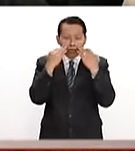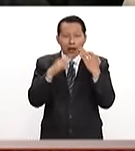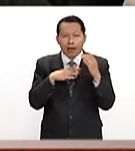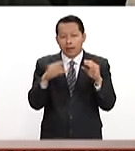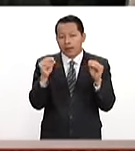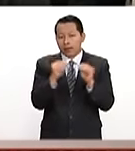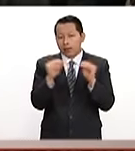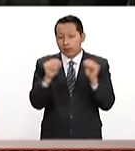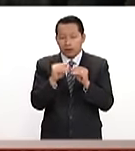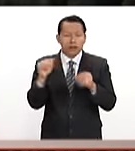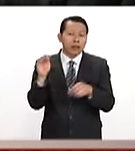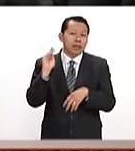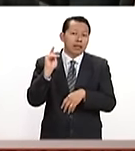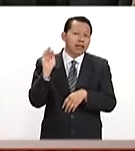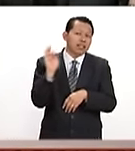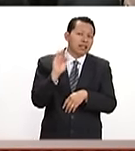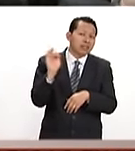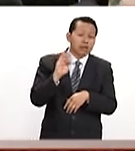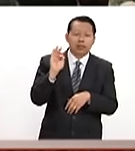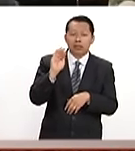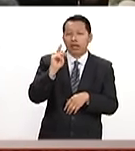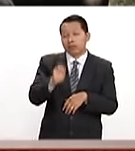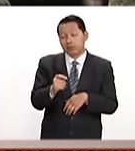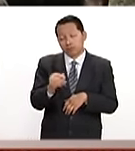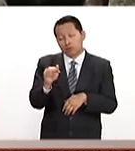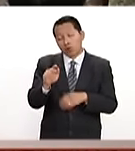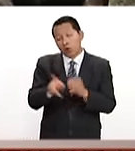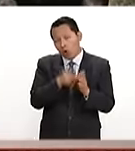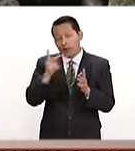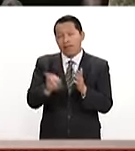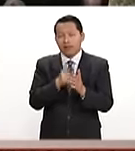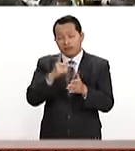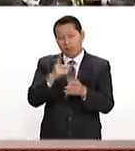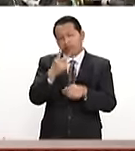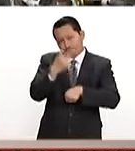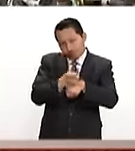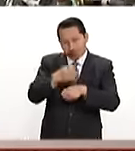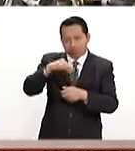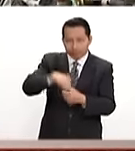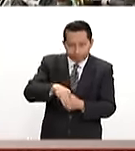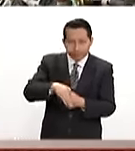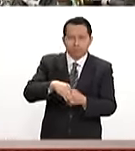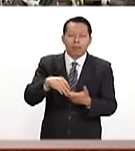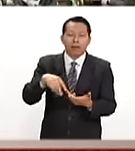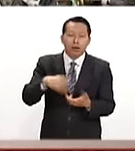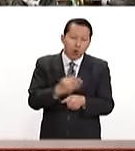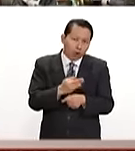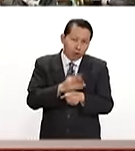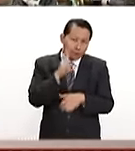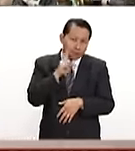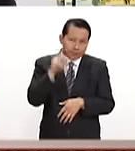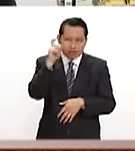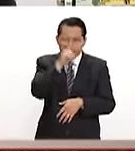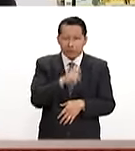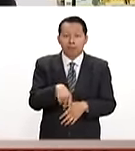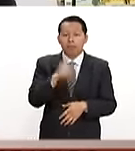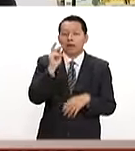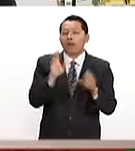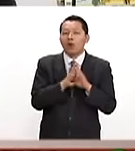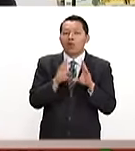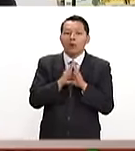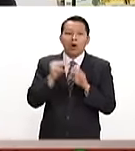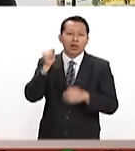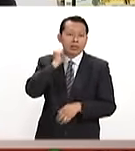negociaciones cada vez apuntan más hacia esa posibilidad. Sin embargo, en este momento se ve difícil, pero el hecho de que el